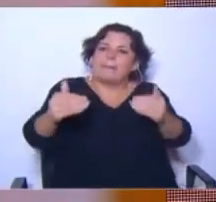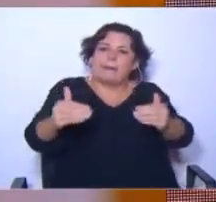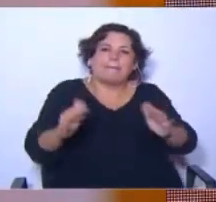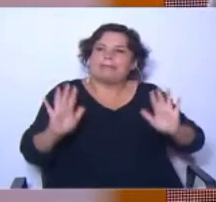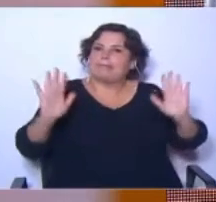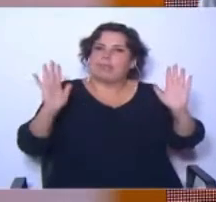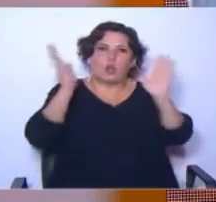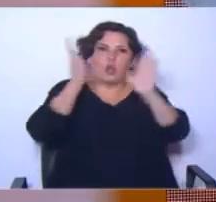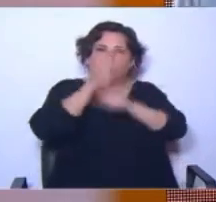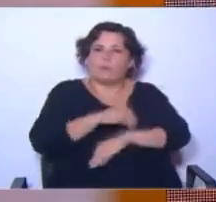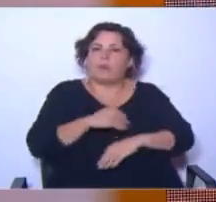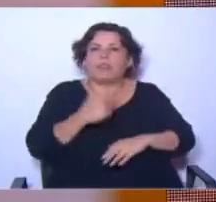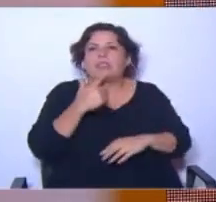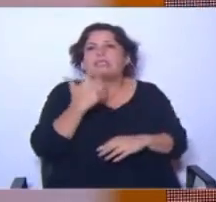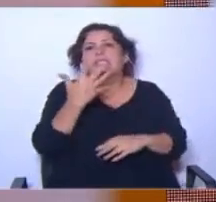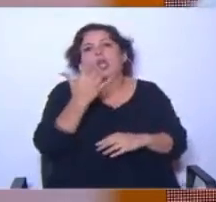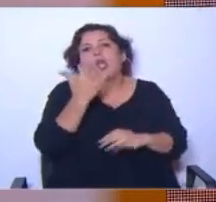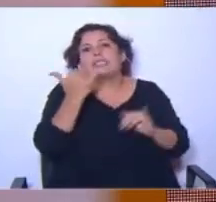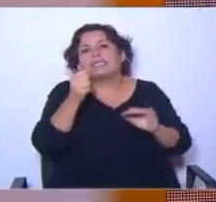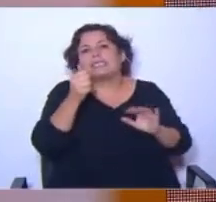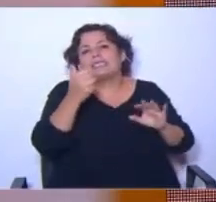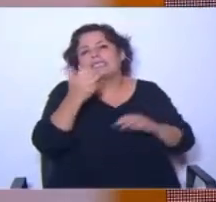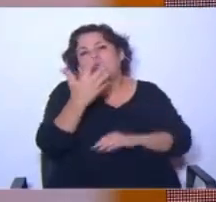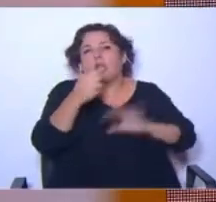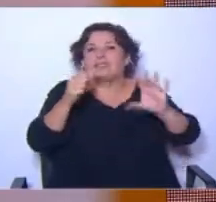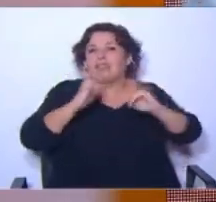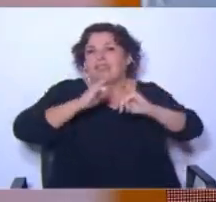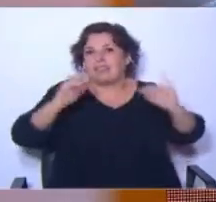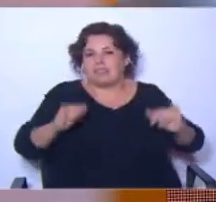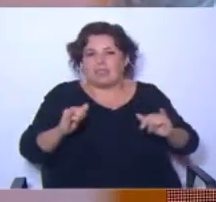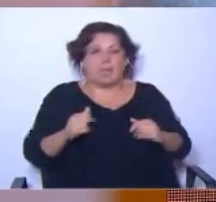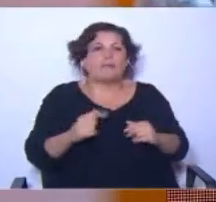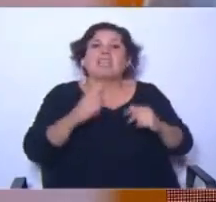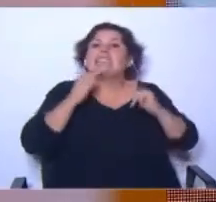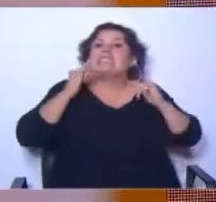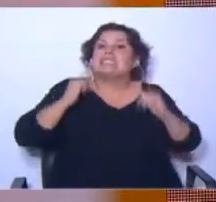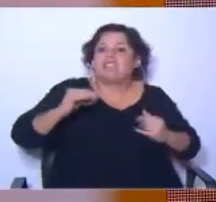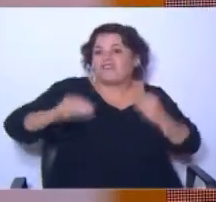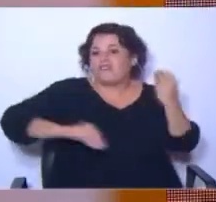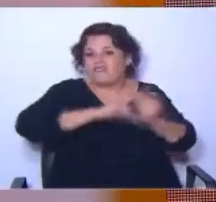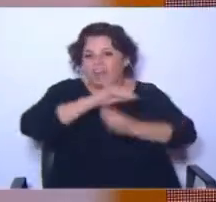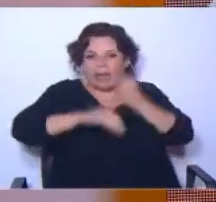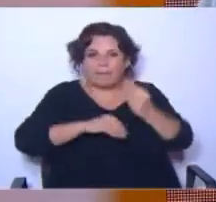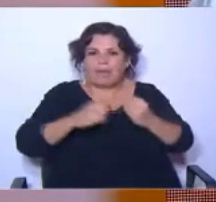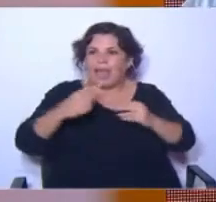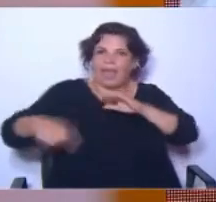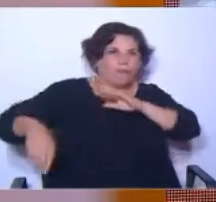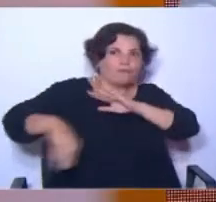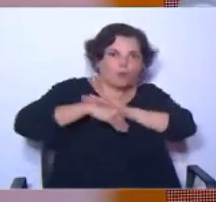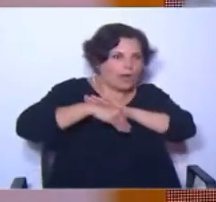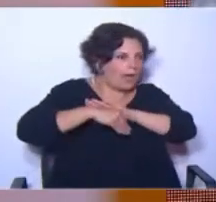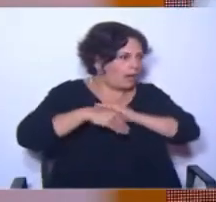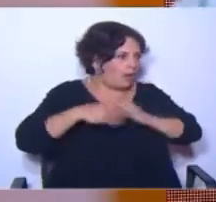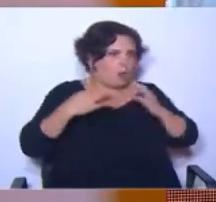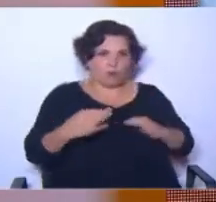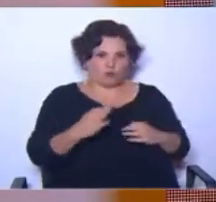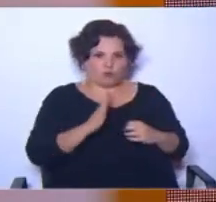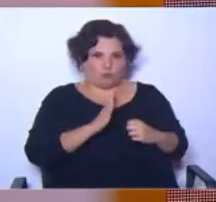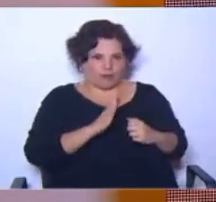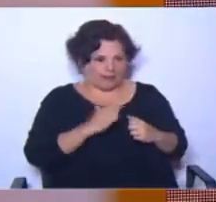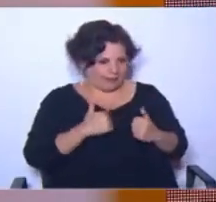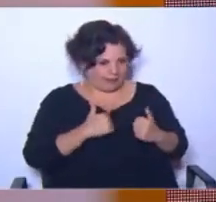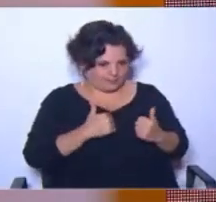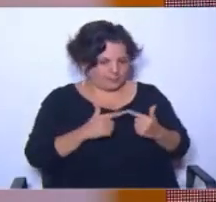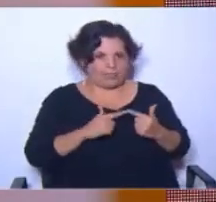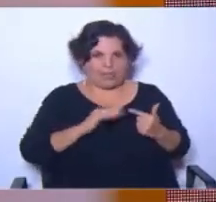fuerza mayor fuera de los cinco o seis días. Esto es, si una familia tiene que enfrentar el desalojo y se trata de una mujer que está